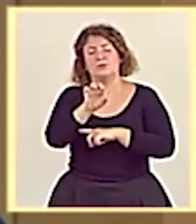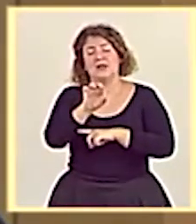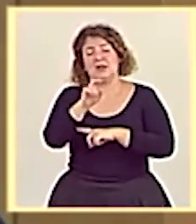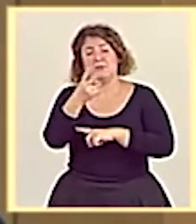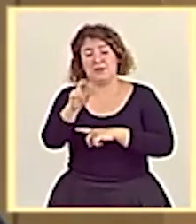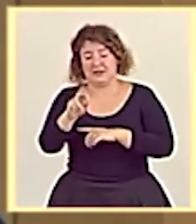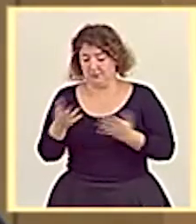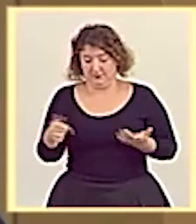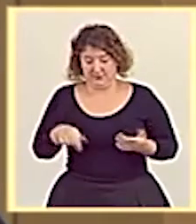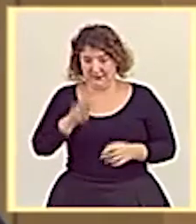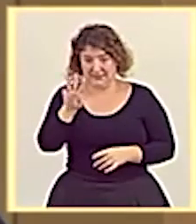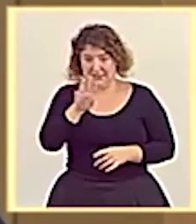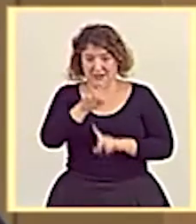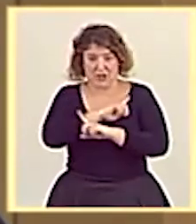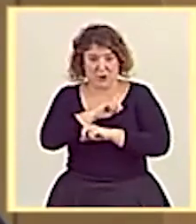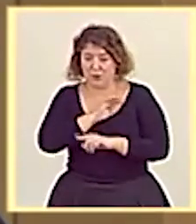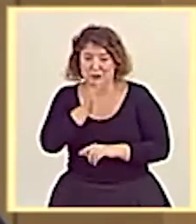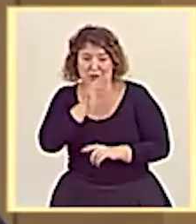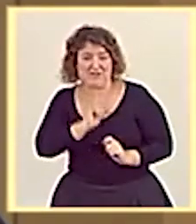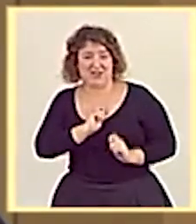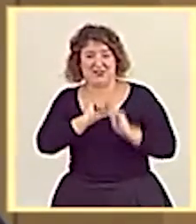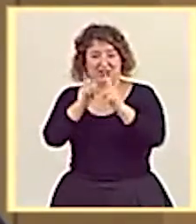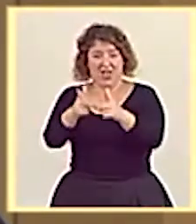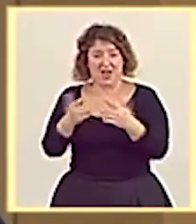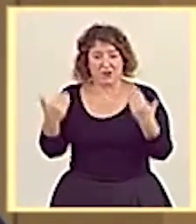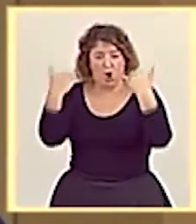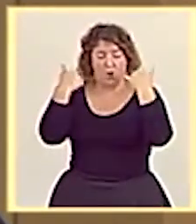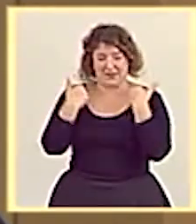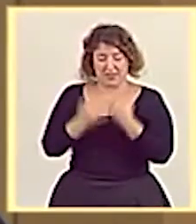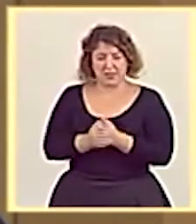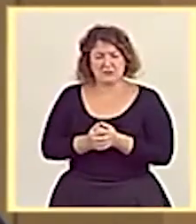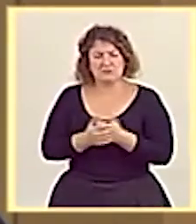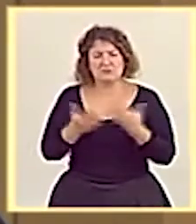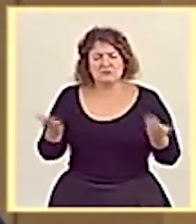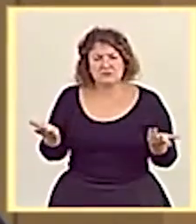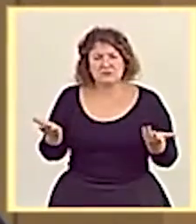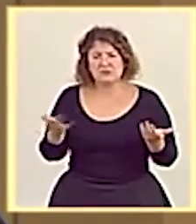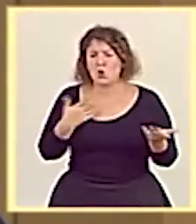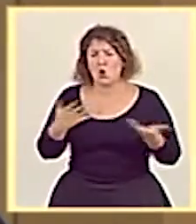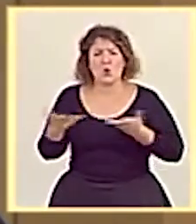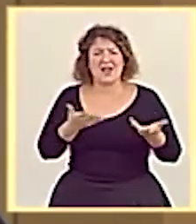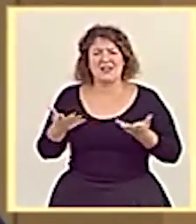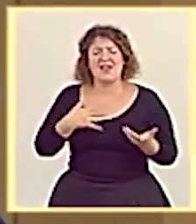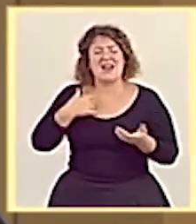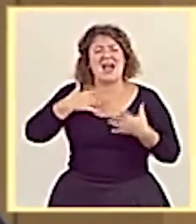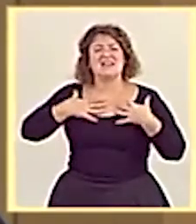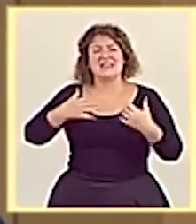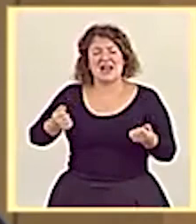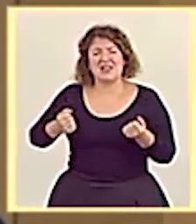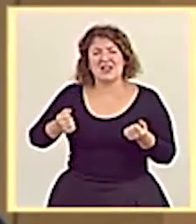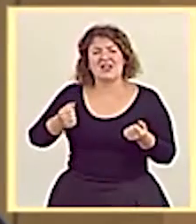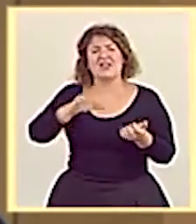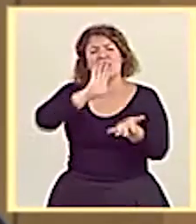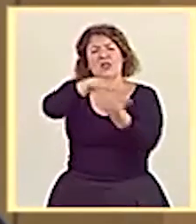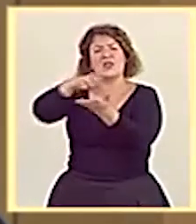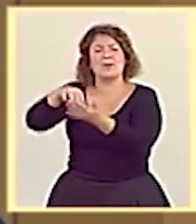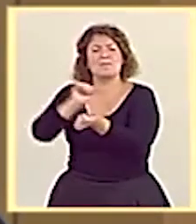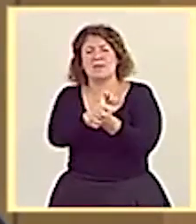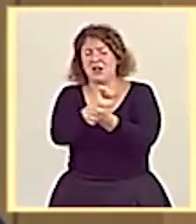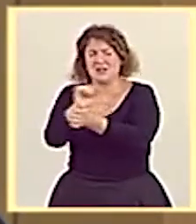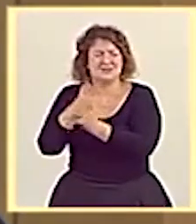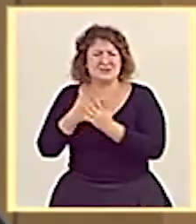a día tres y no se ha transferido. La urgencia de la transferencia de la sanidad penitenciaria es un clamor unánime entre todos los